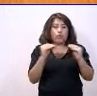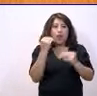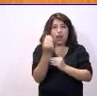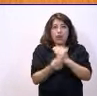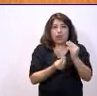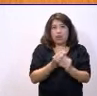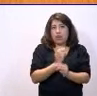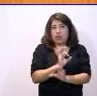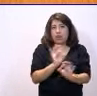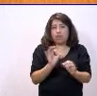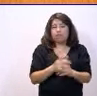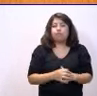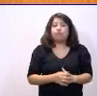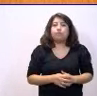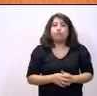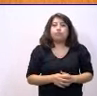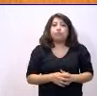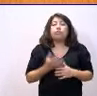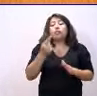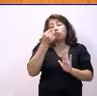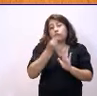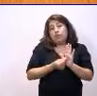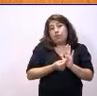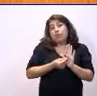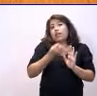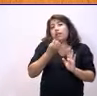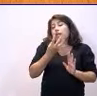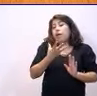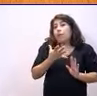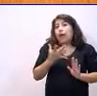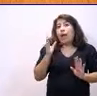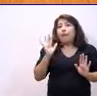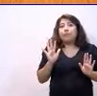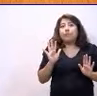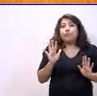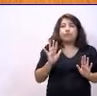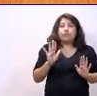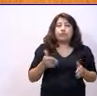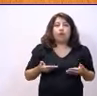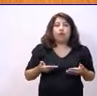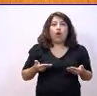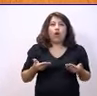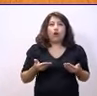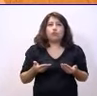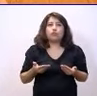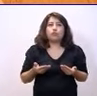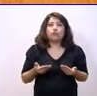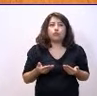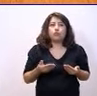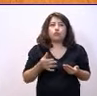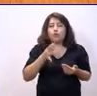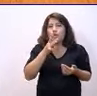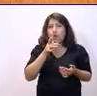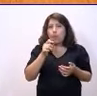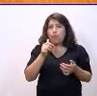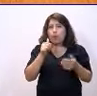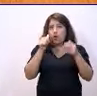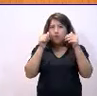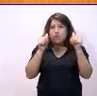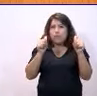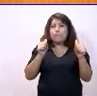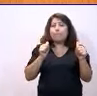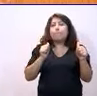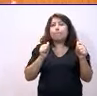parece positiva la medida del impulso o de la exoneración, de la ayuda para exonerar de la matrícula en la Universidad